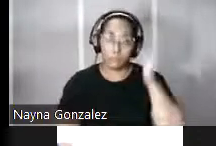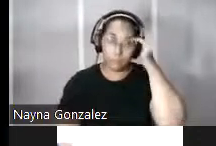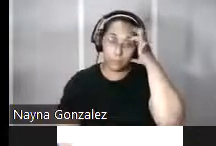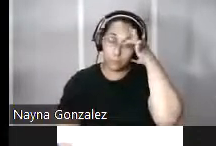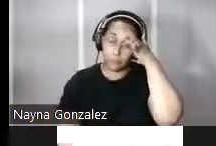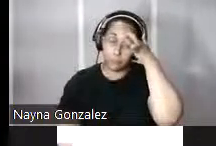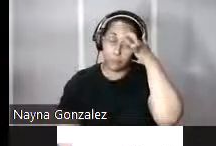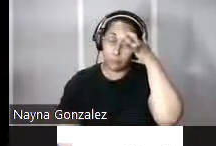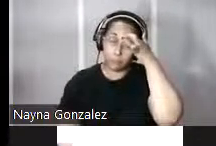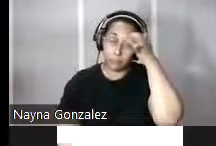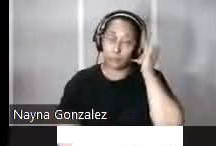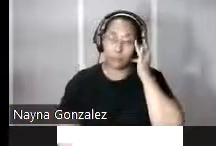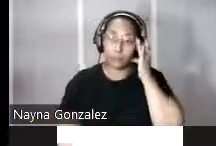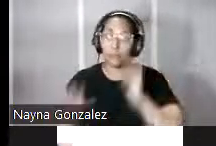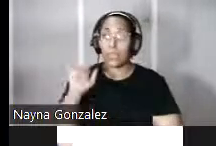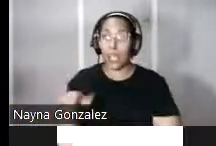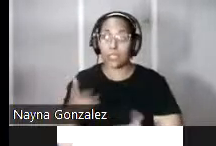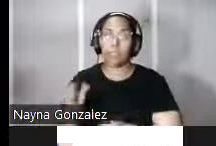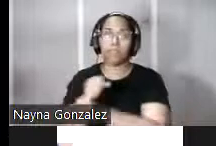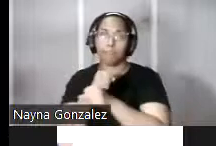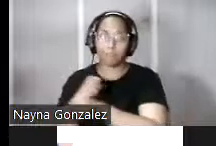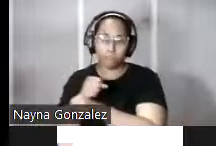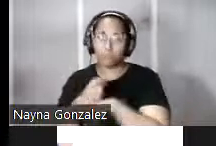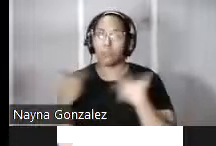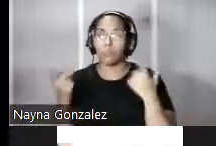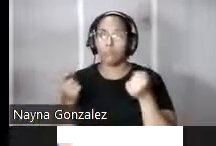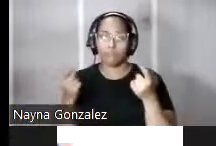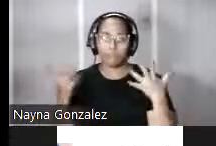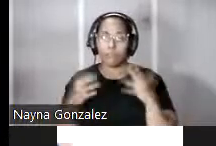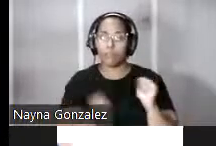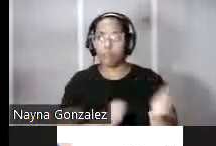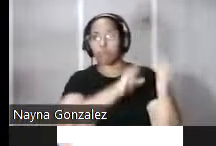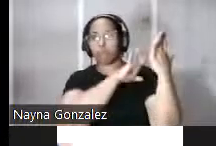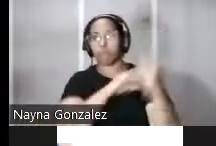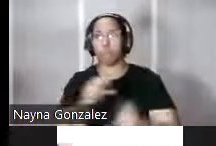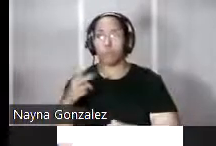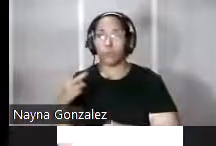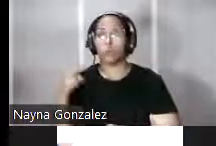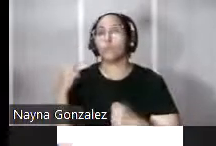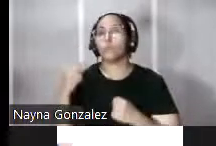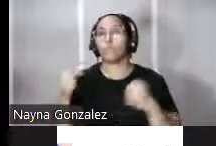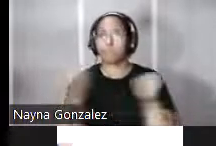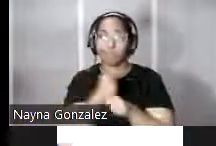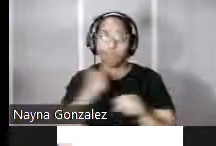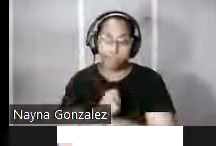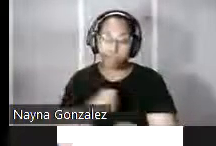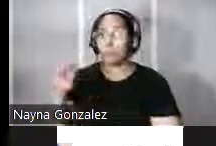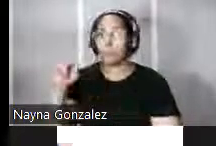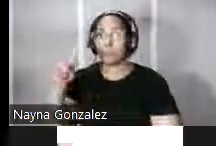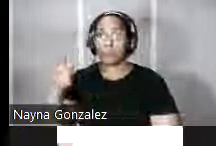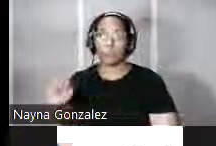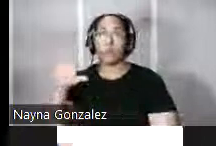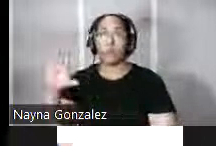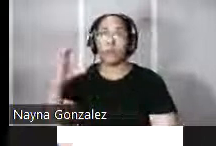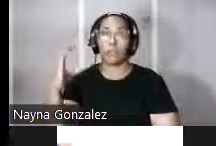estas primeras obras defensivas tuvieron que hacer frente como saben a dos ataques británicos a finales de esta centuria en 1595